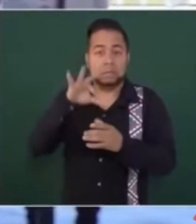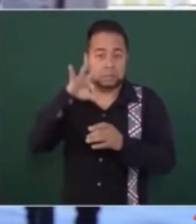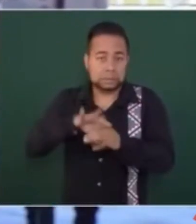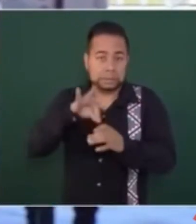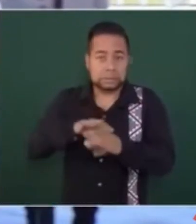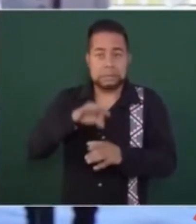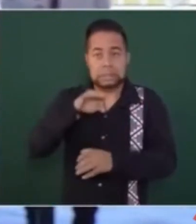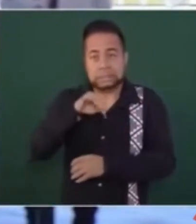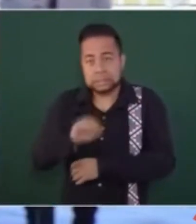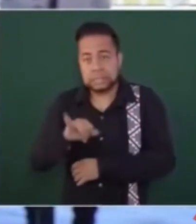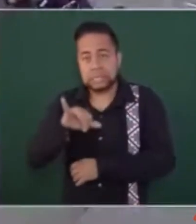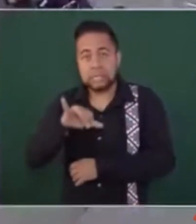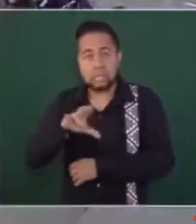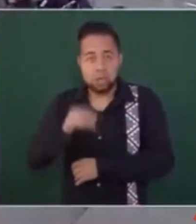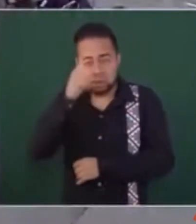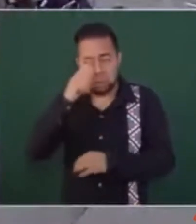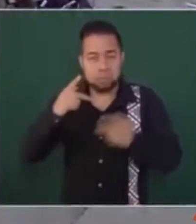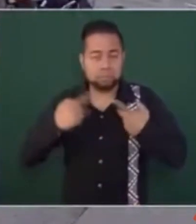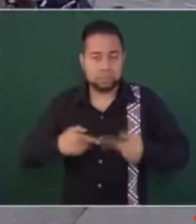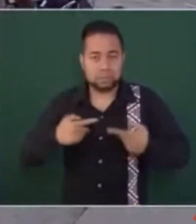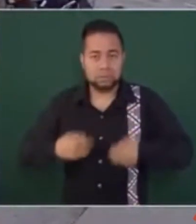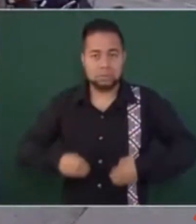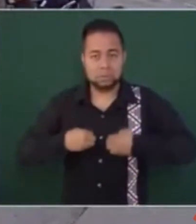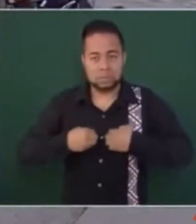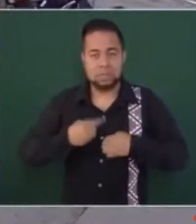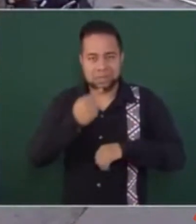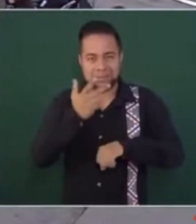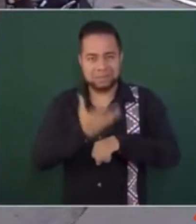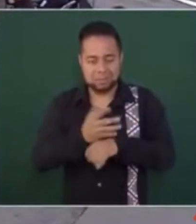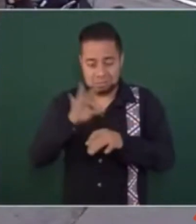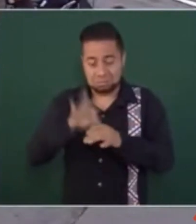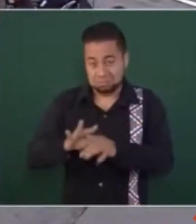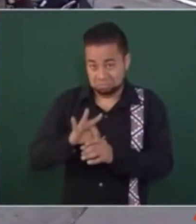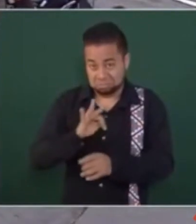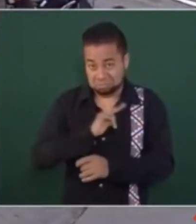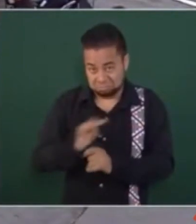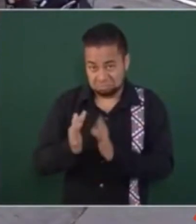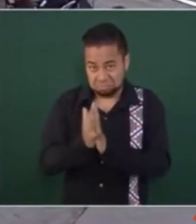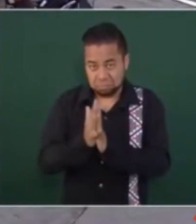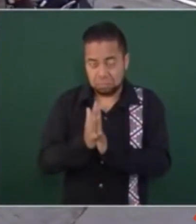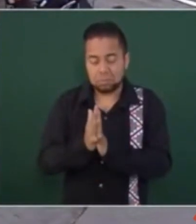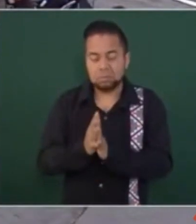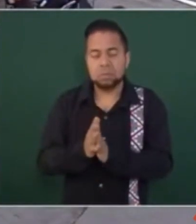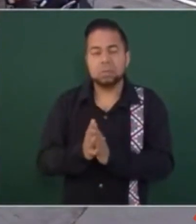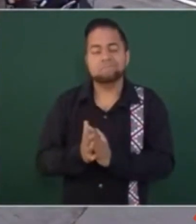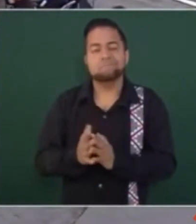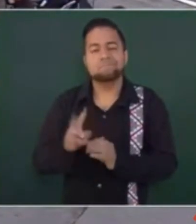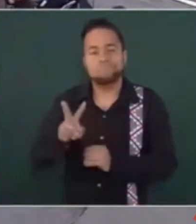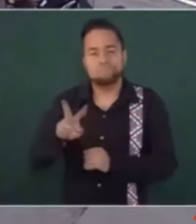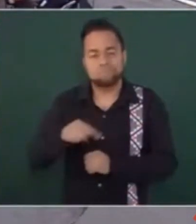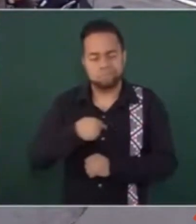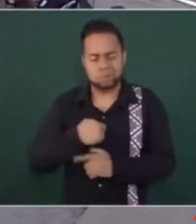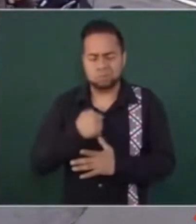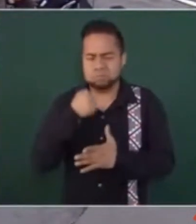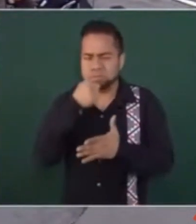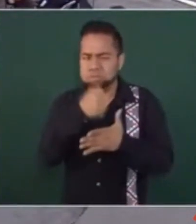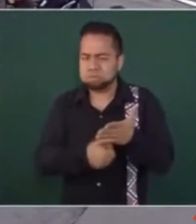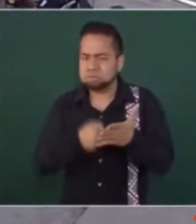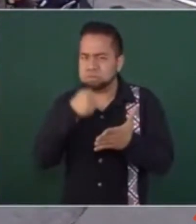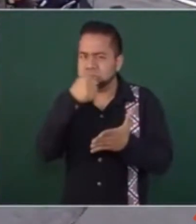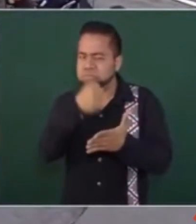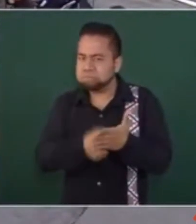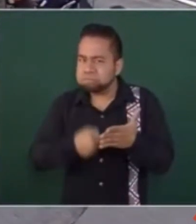se va a poder avanzar en este tema. Sí, este, estamos insistiendo mucho en